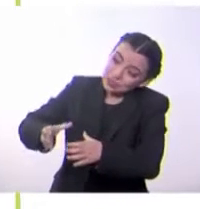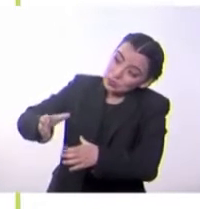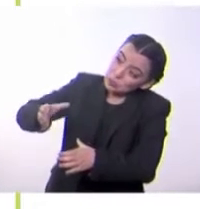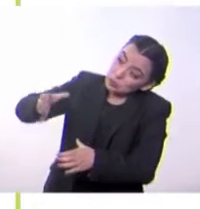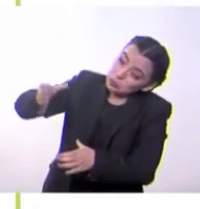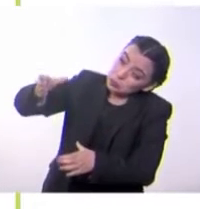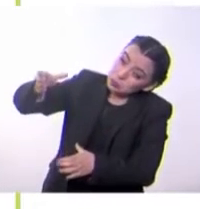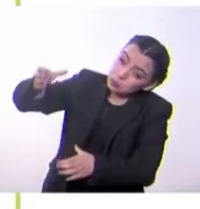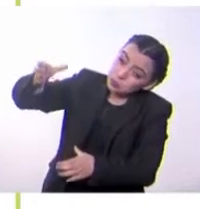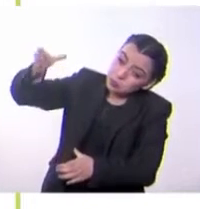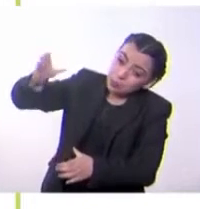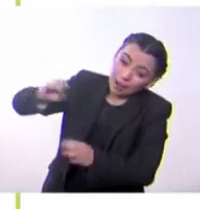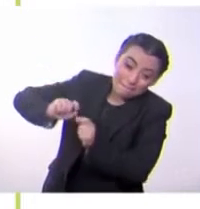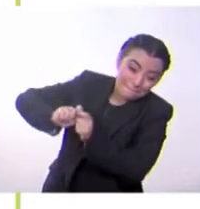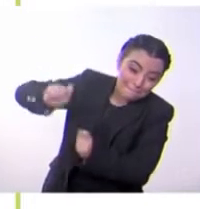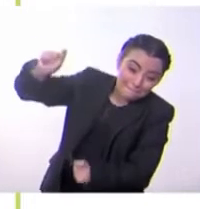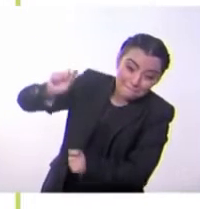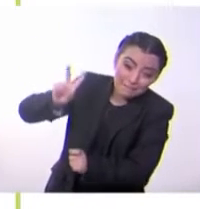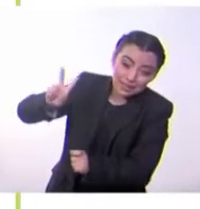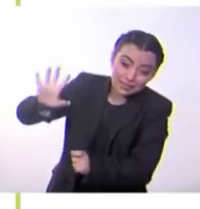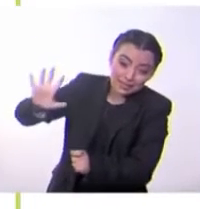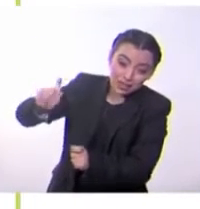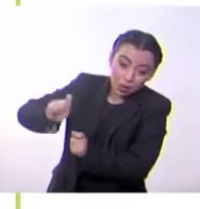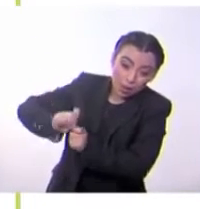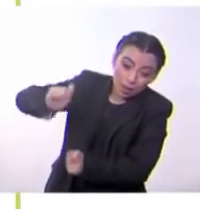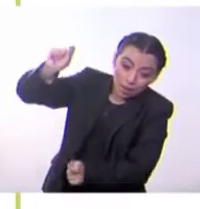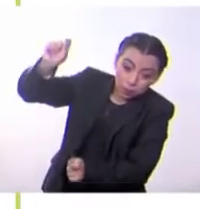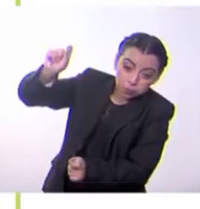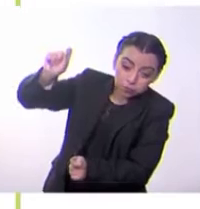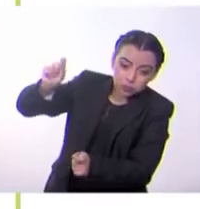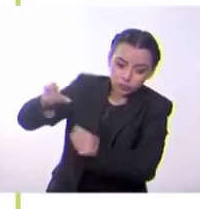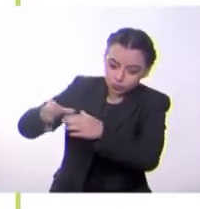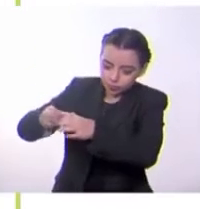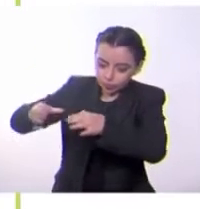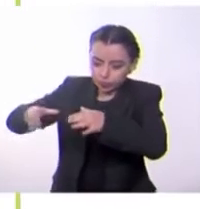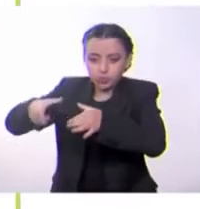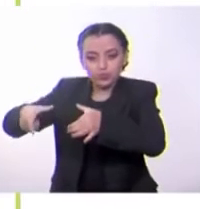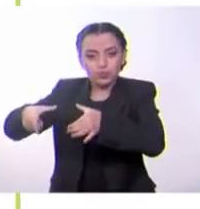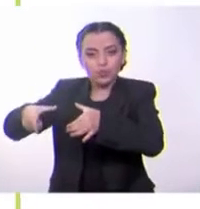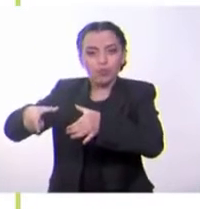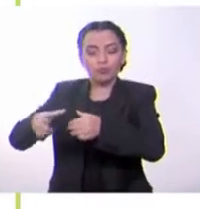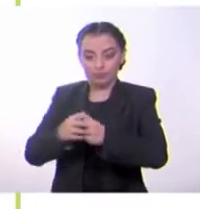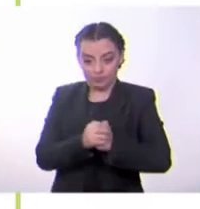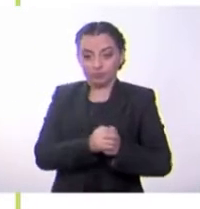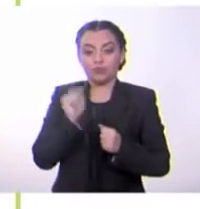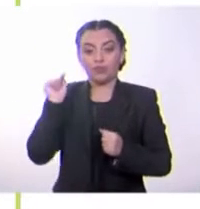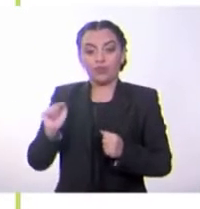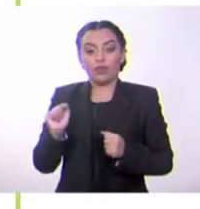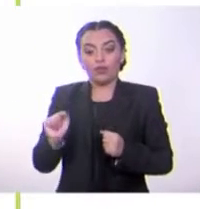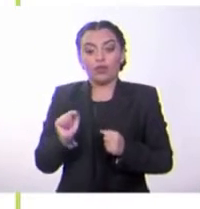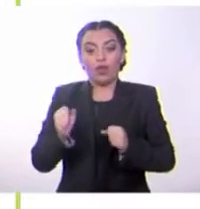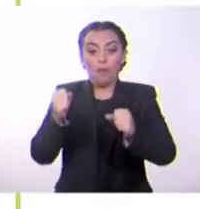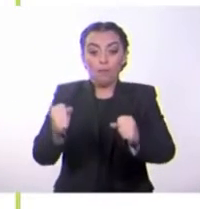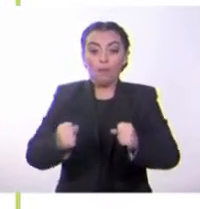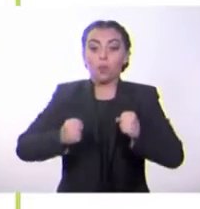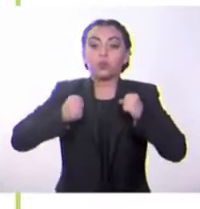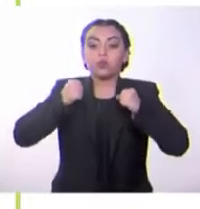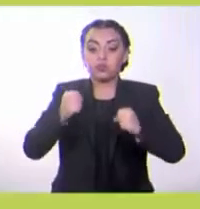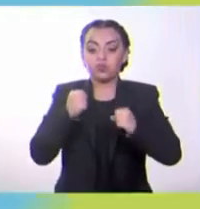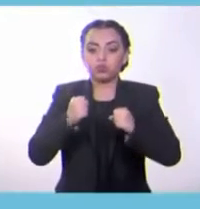Con un grosor de 30 centímetros. Superpoderes, crecimiento acelerado, regeneración y resistencia.